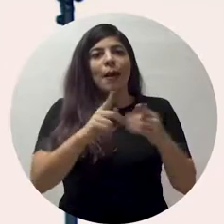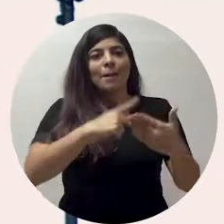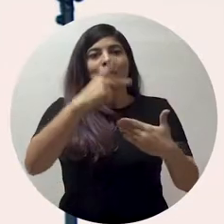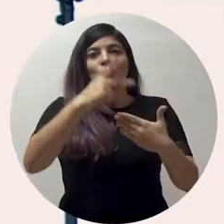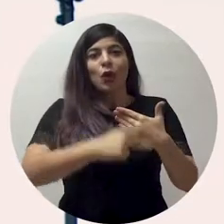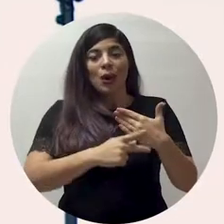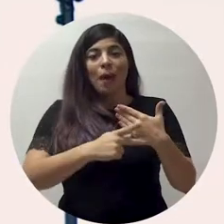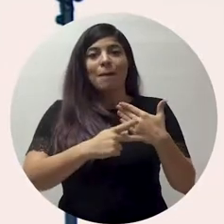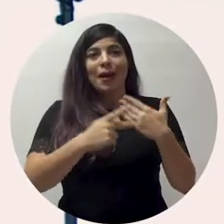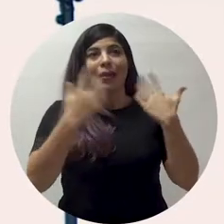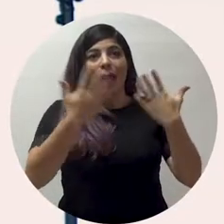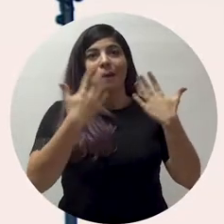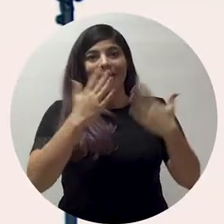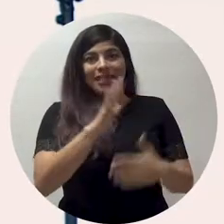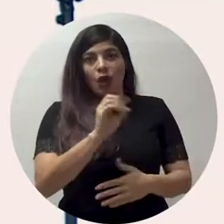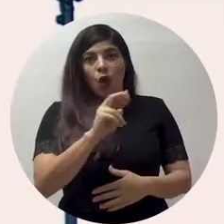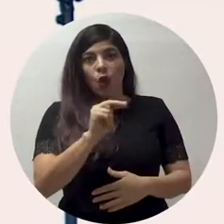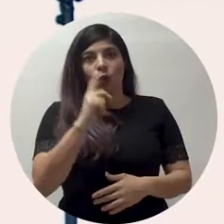inclusión global